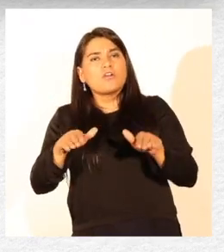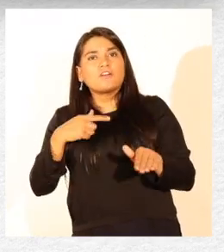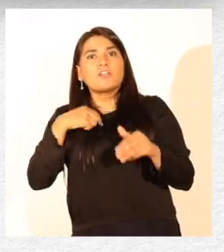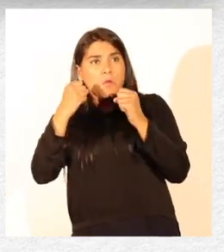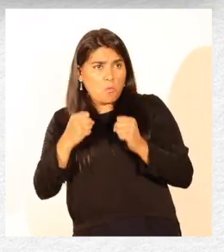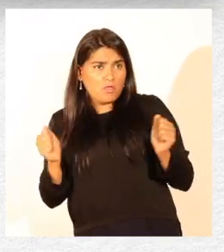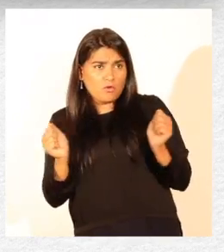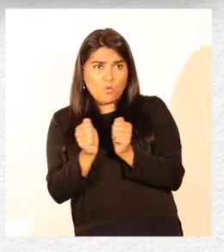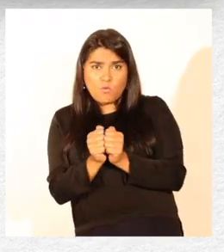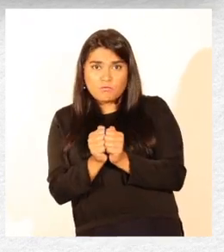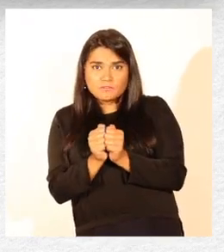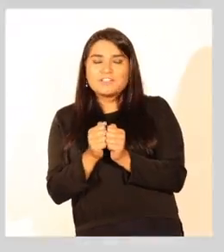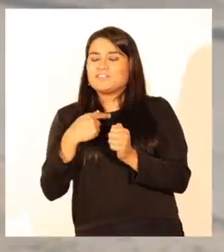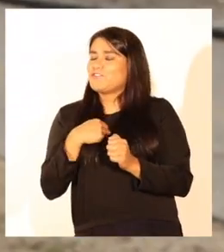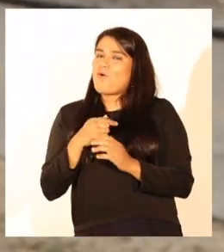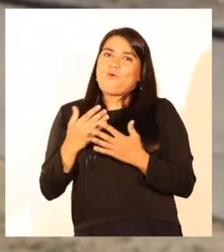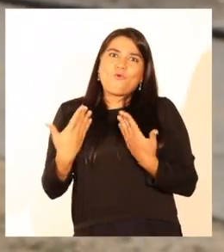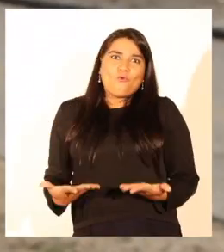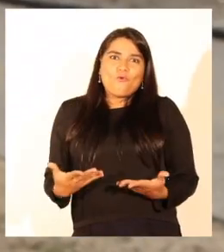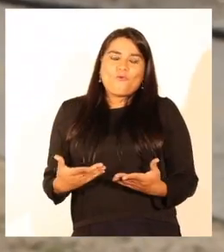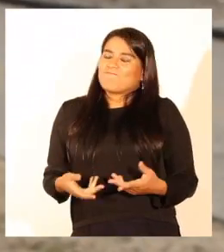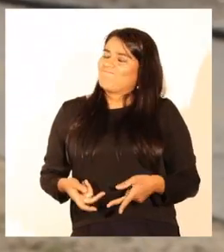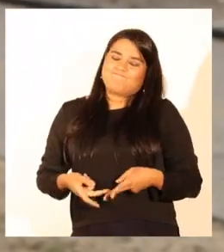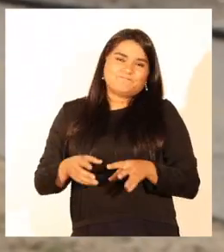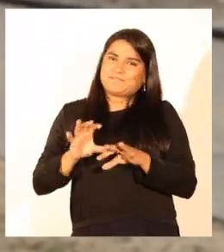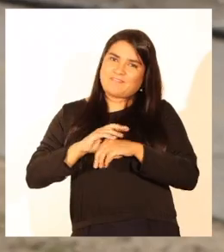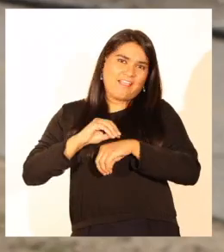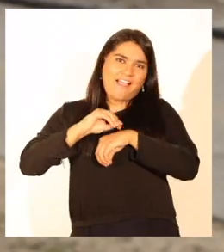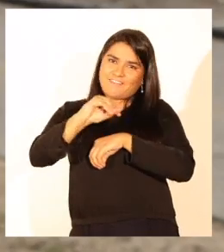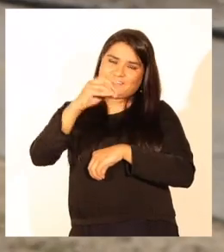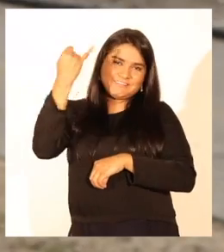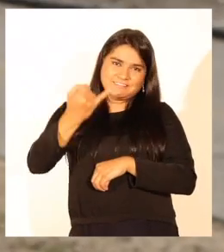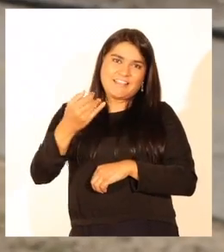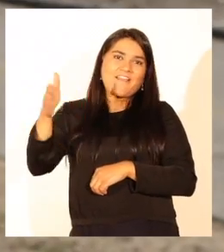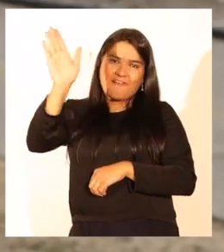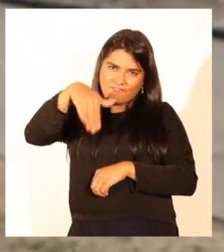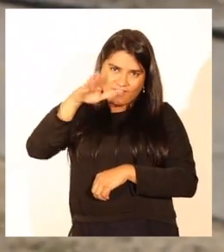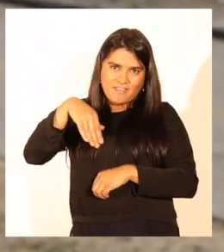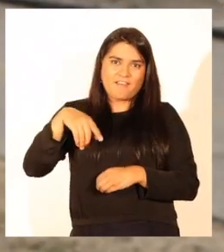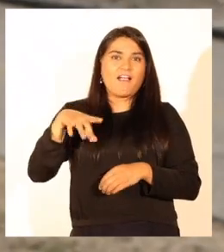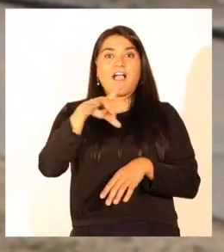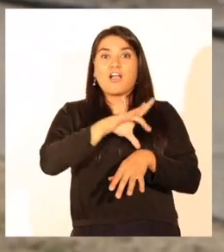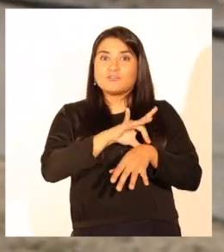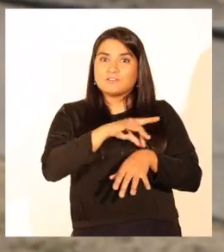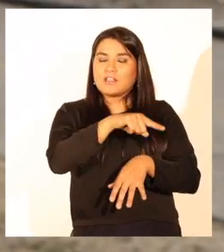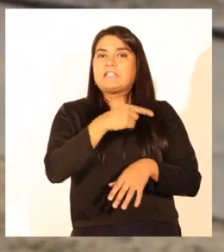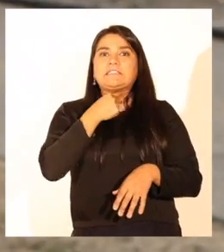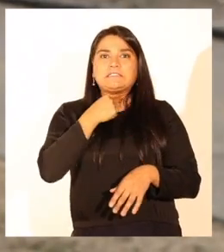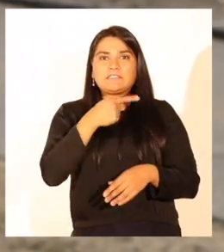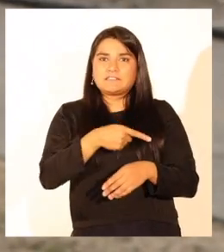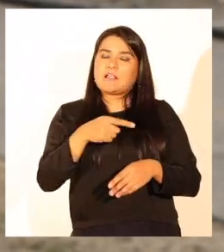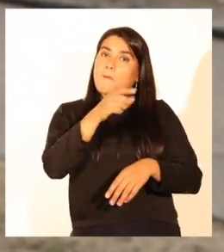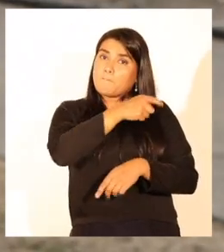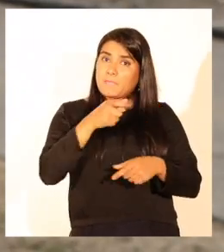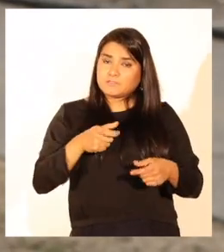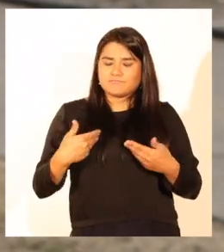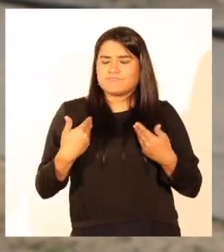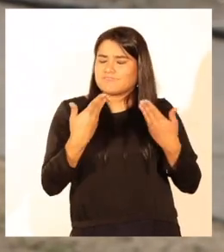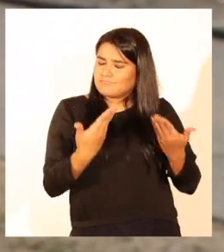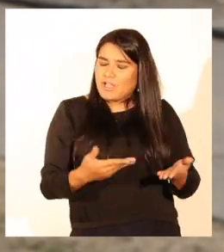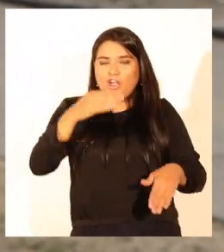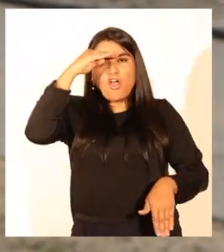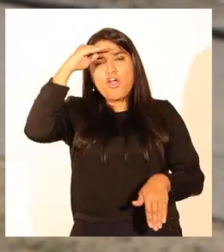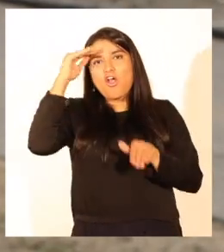oye, ¿y me puedes llevar? Se lo doy a ojos cerrados. Que se vengan al consultorio, que se pongan en las manos de las